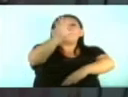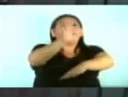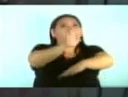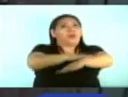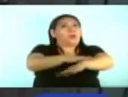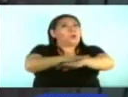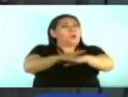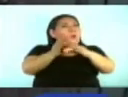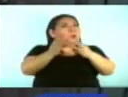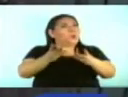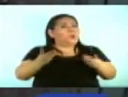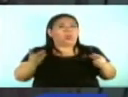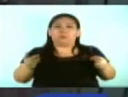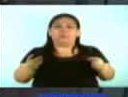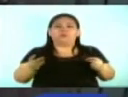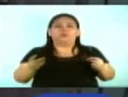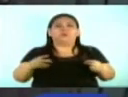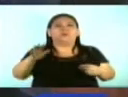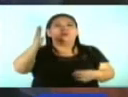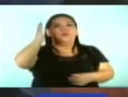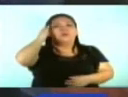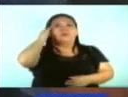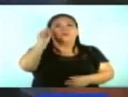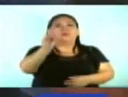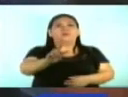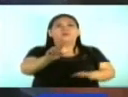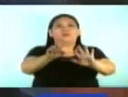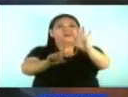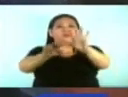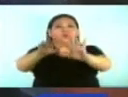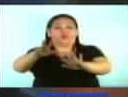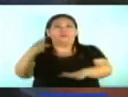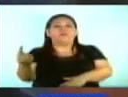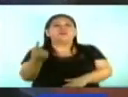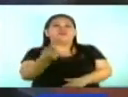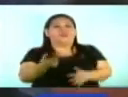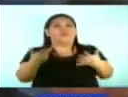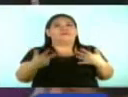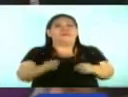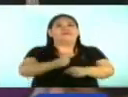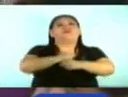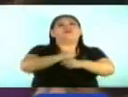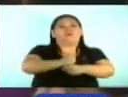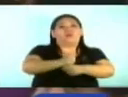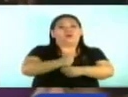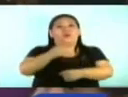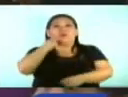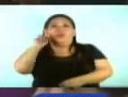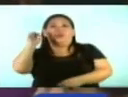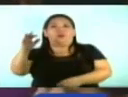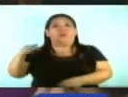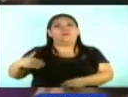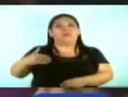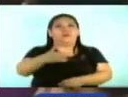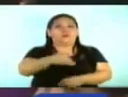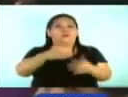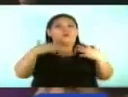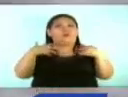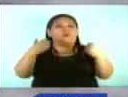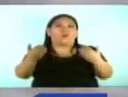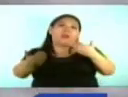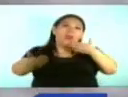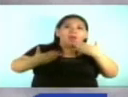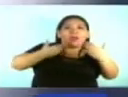la fecha. Hasta el momento se conocen 268 casos confirmados de la enfermedad. El funcionario también brindó un balance